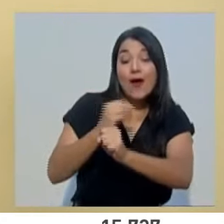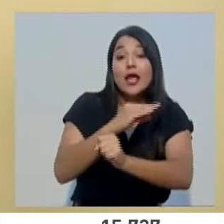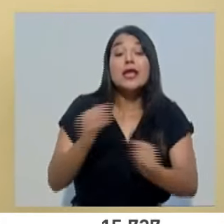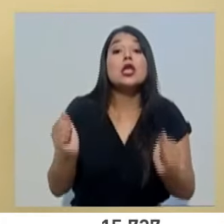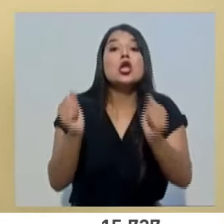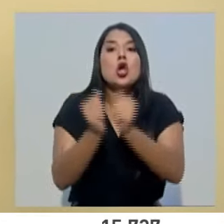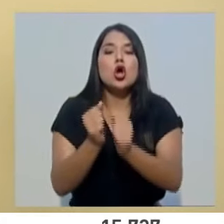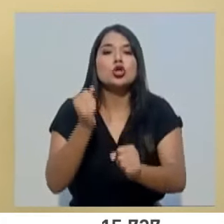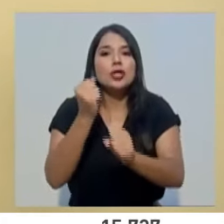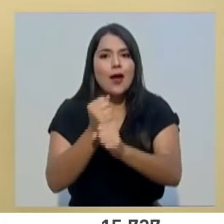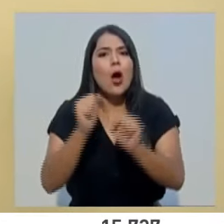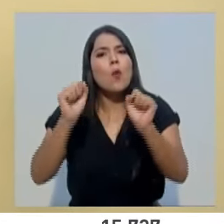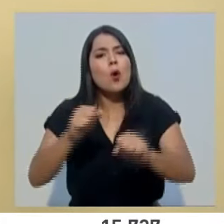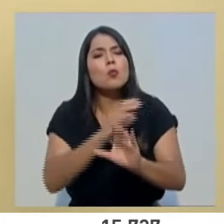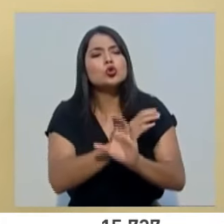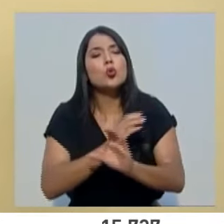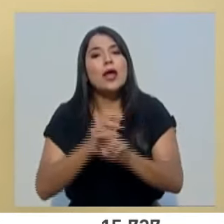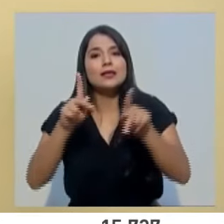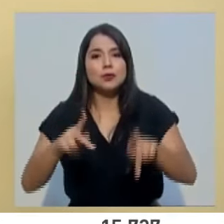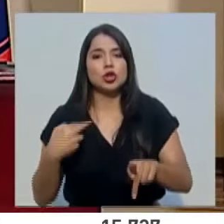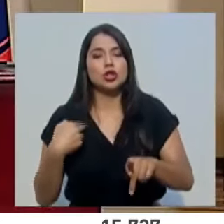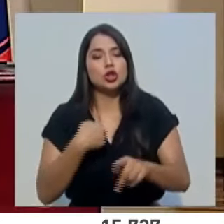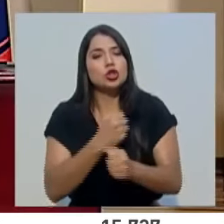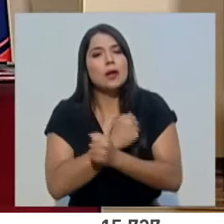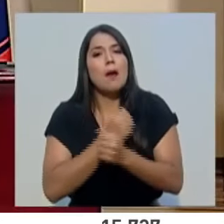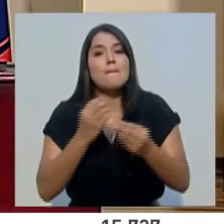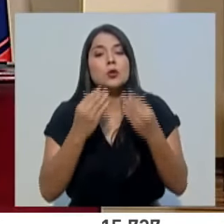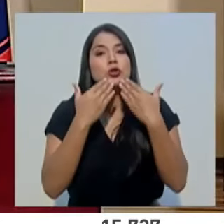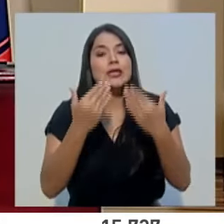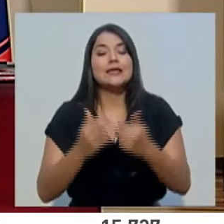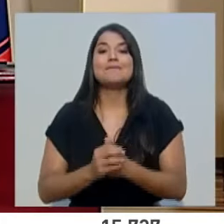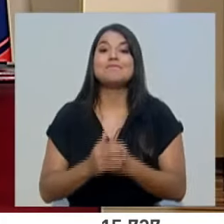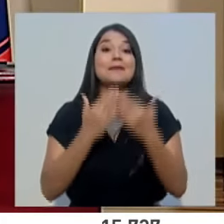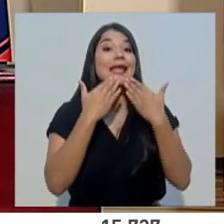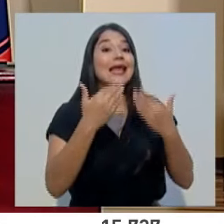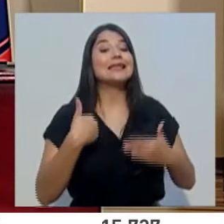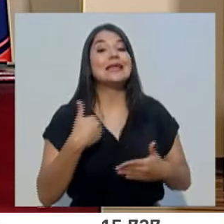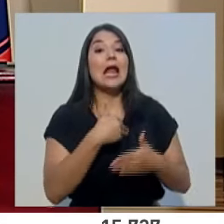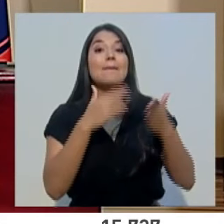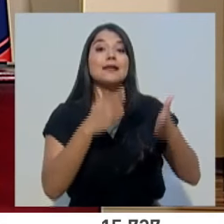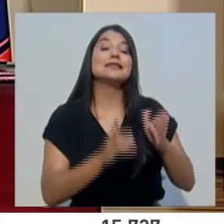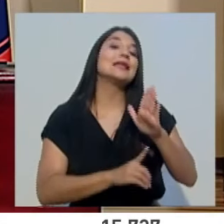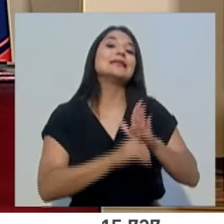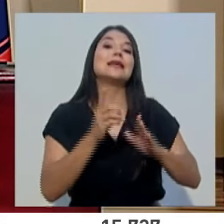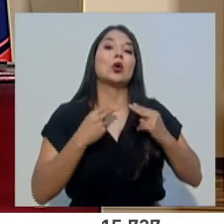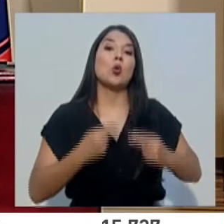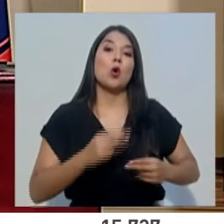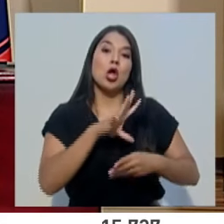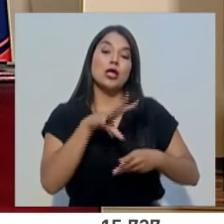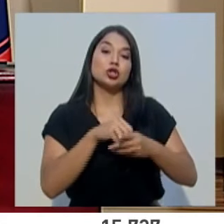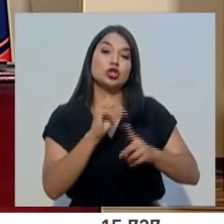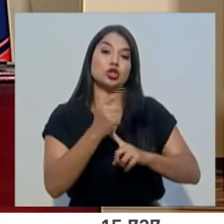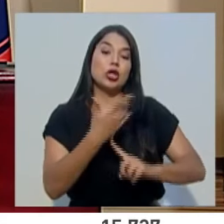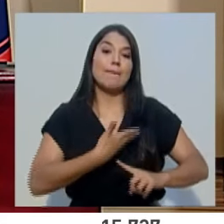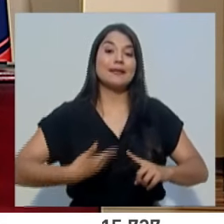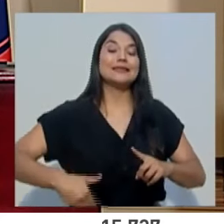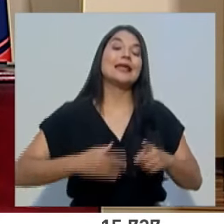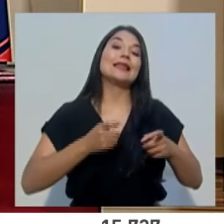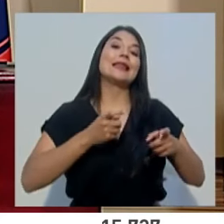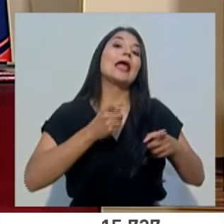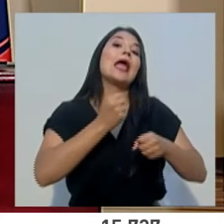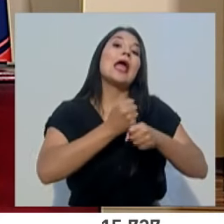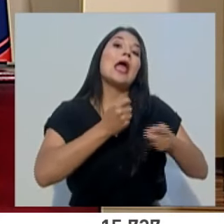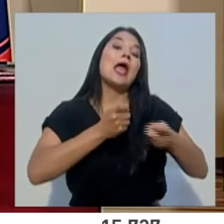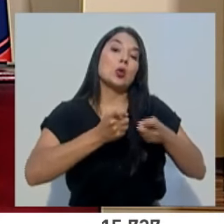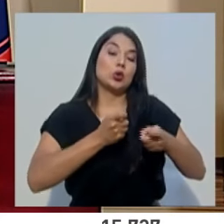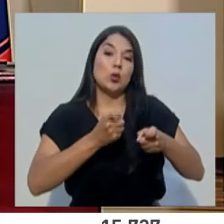poder cuidar a quienes amamos. Muchísimas gracias. Muchas gracias al Ministro de Desarrollo Humano e Inclusión Social y Presidente Ejecutivo de Limas